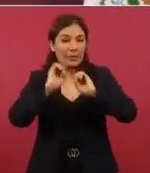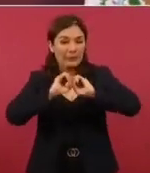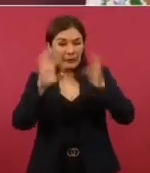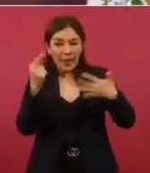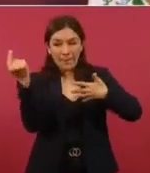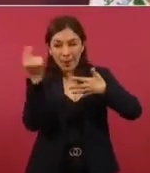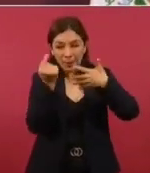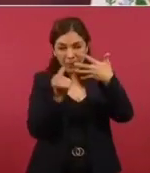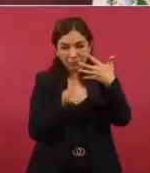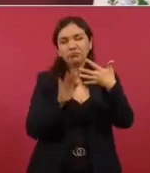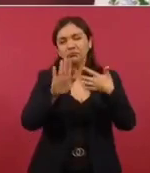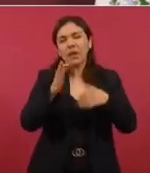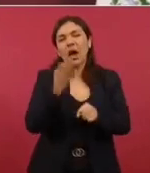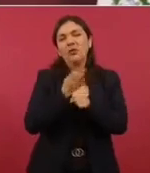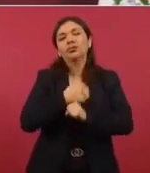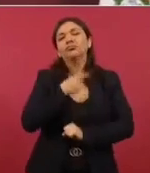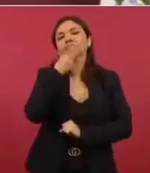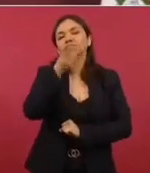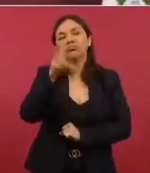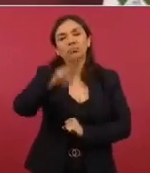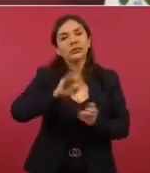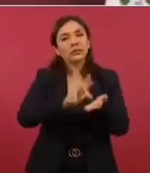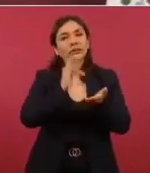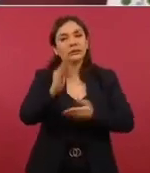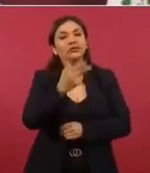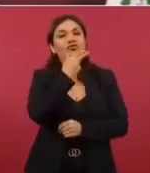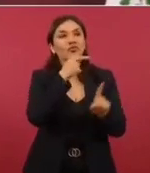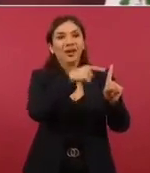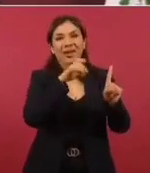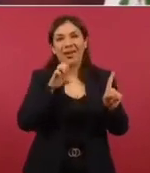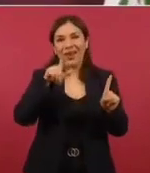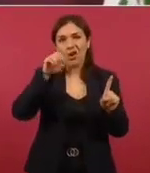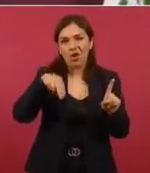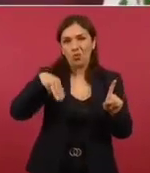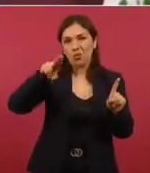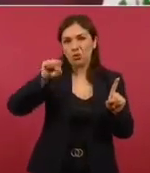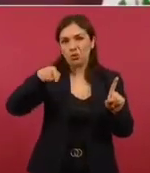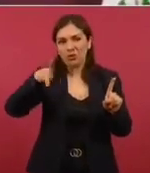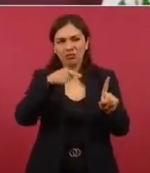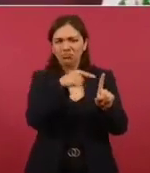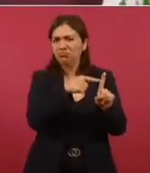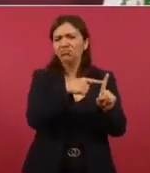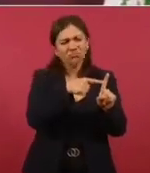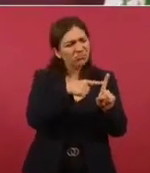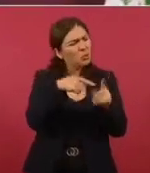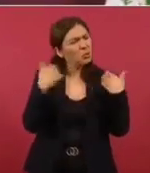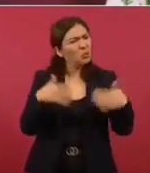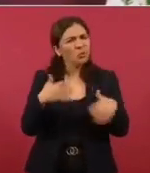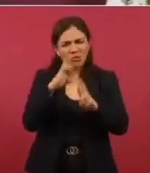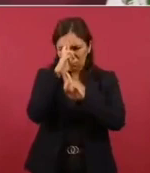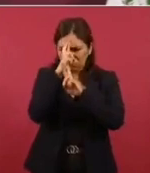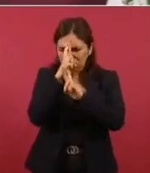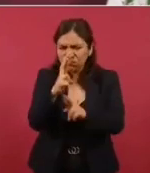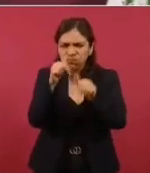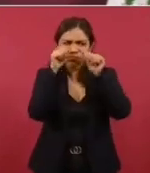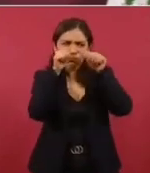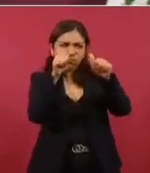Quiero agradecer al señor Elon Musk que fue muy respetuoso, atento